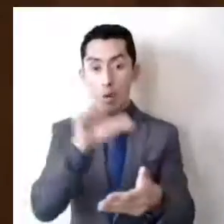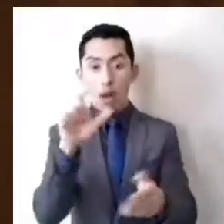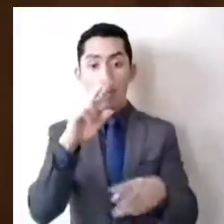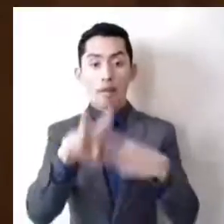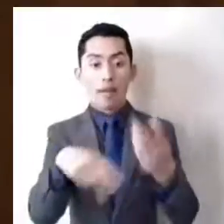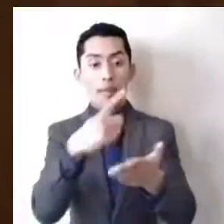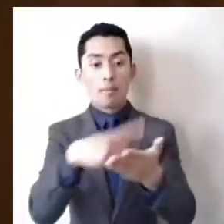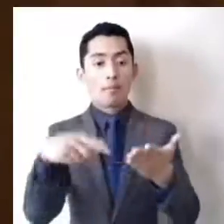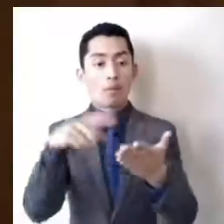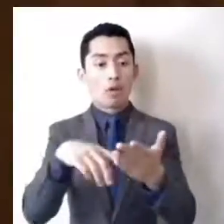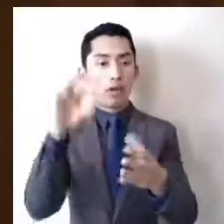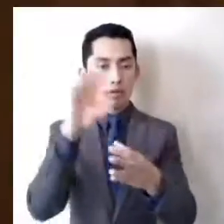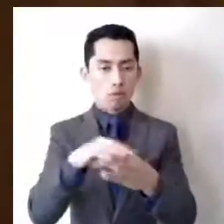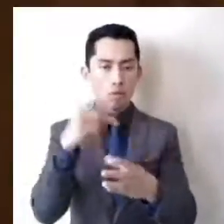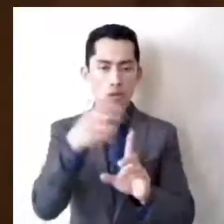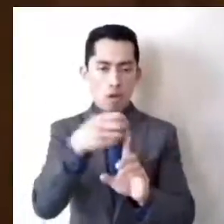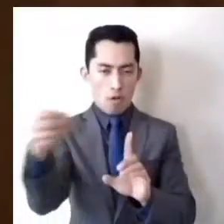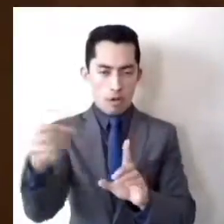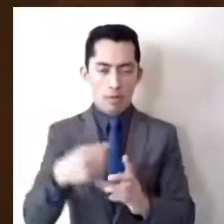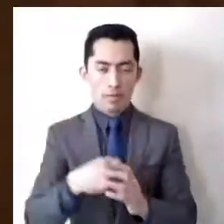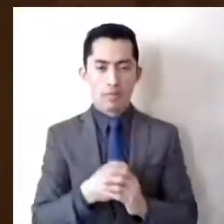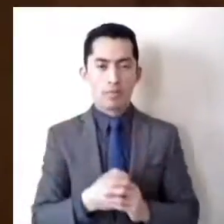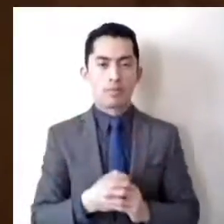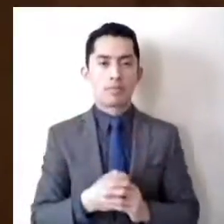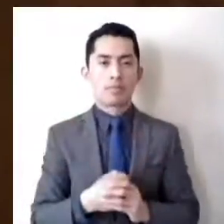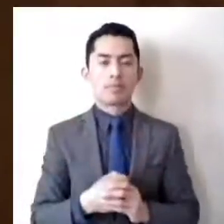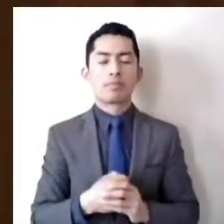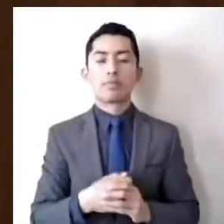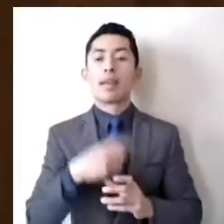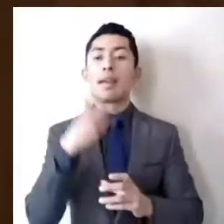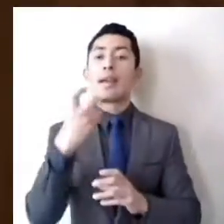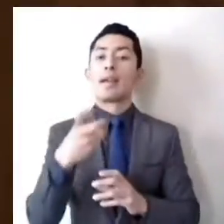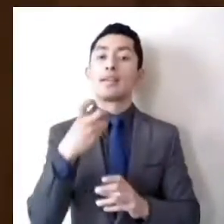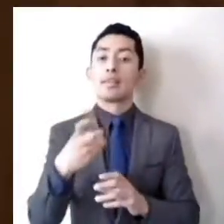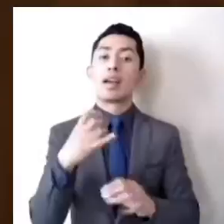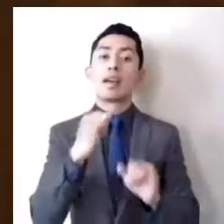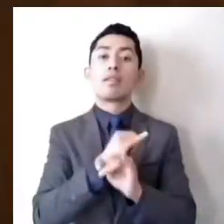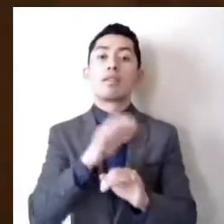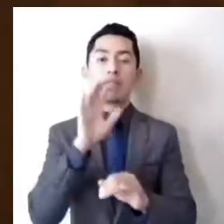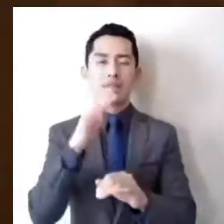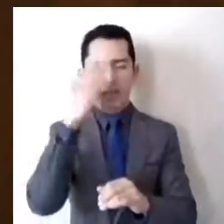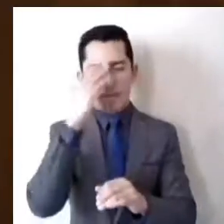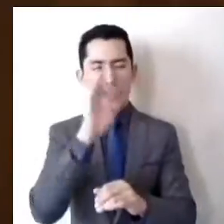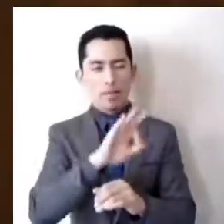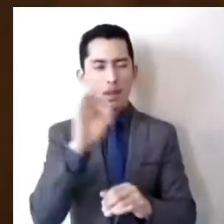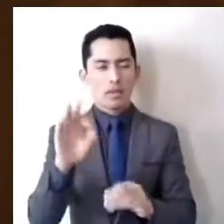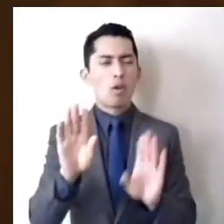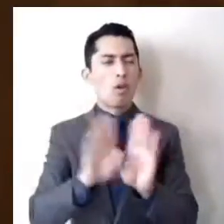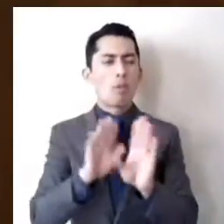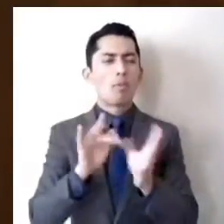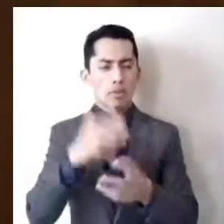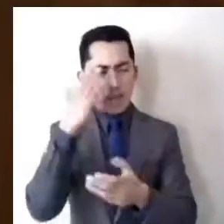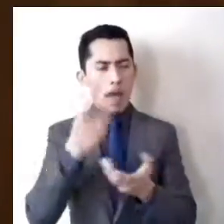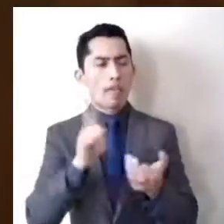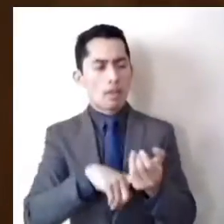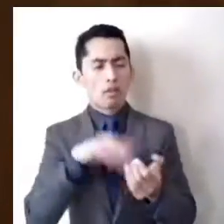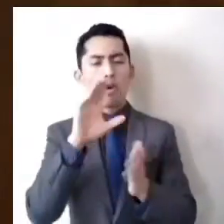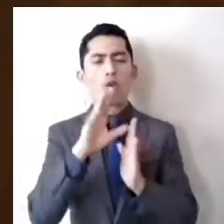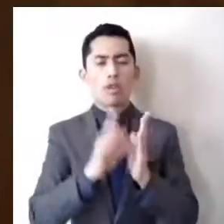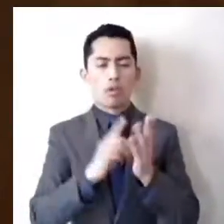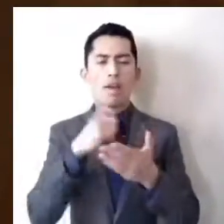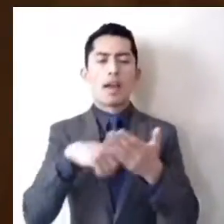respectivamente. Esta consideración se refuerza en el propio Código Electoral vigente,